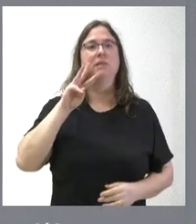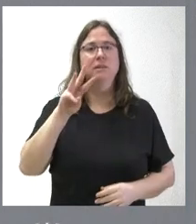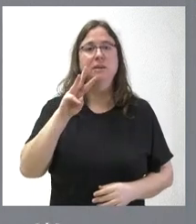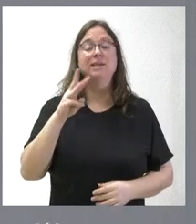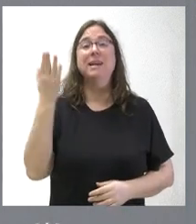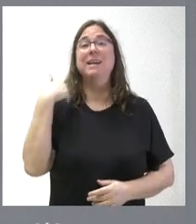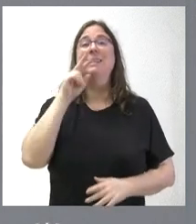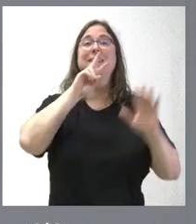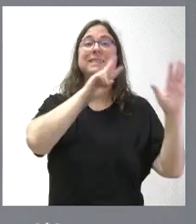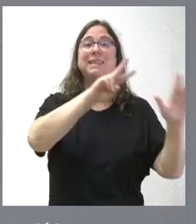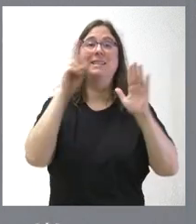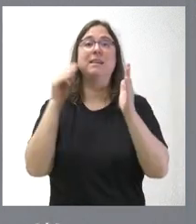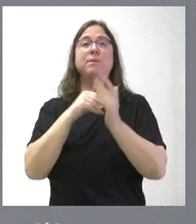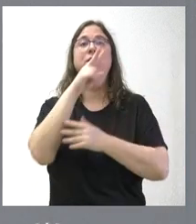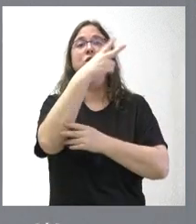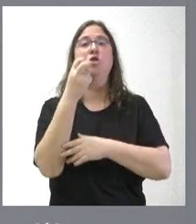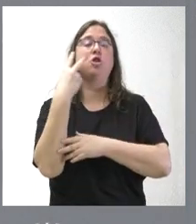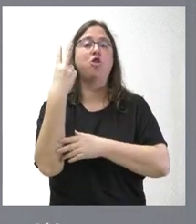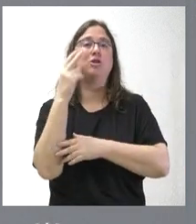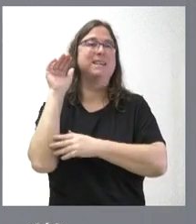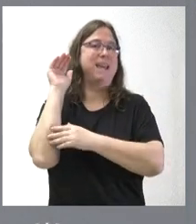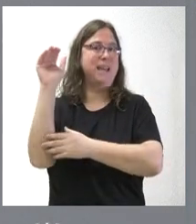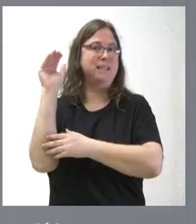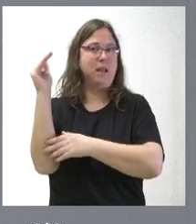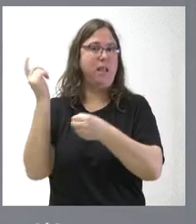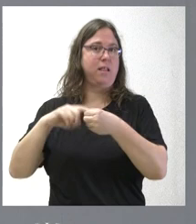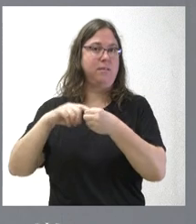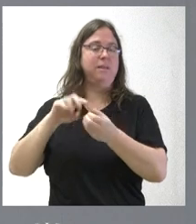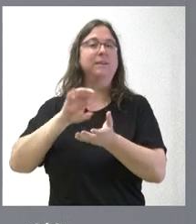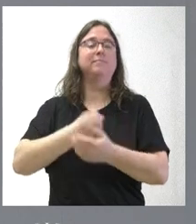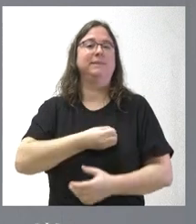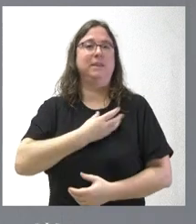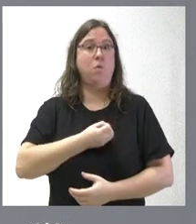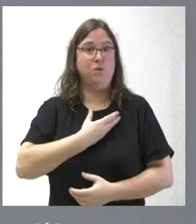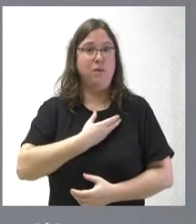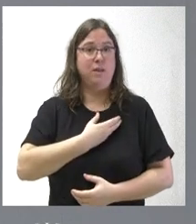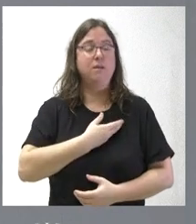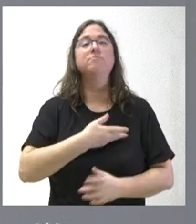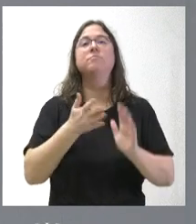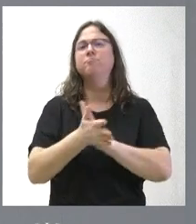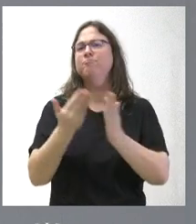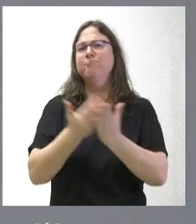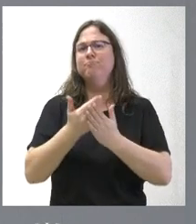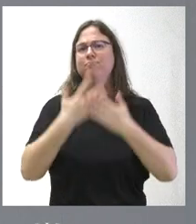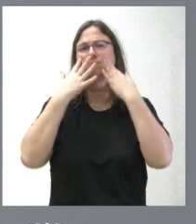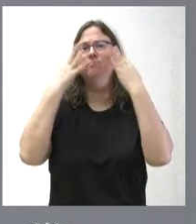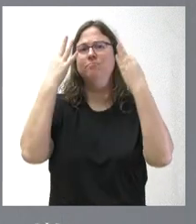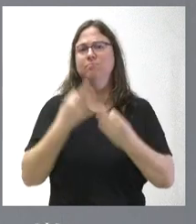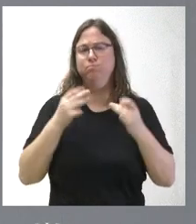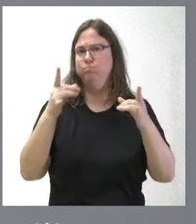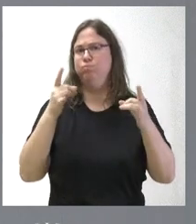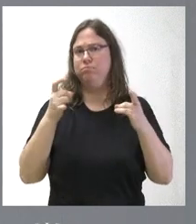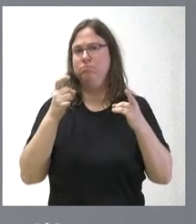77.202 extranjeros afiliados a la Seguridad Social en nuestra comunidad autónoma, lo que certifica claramente que esa una tierra de atracción,